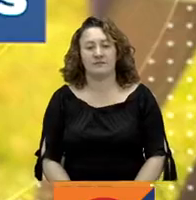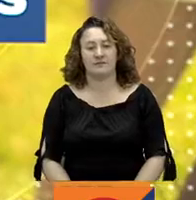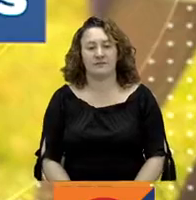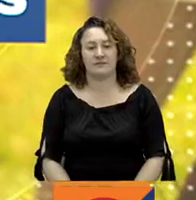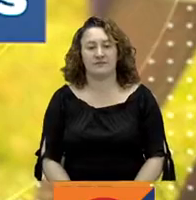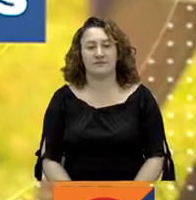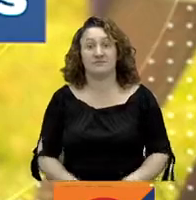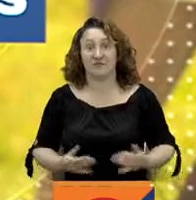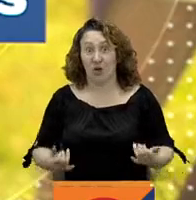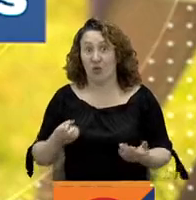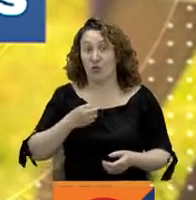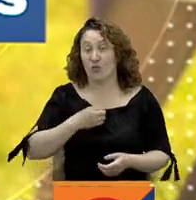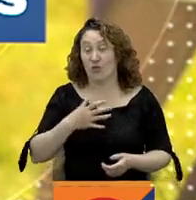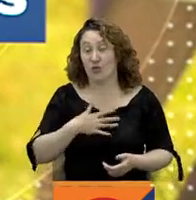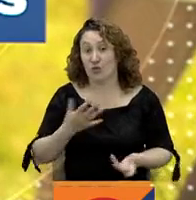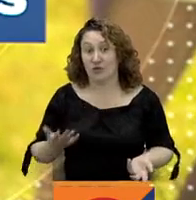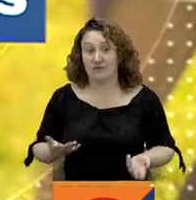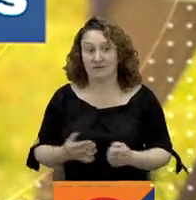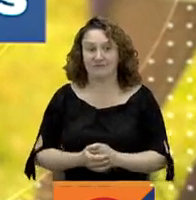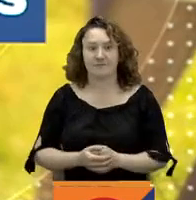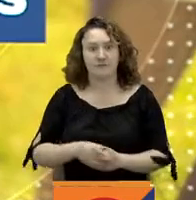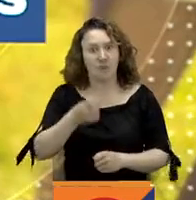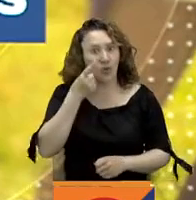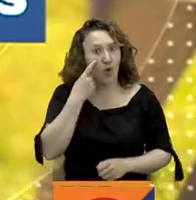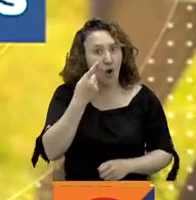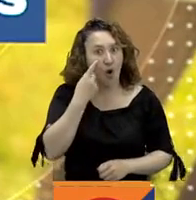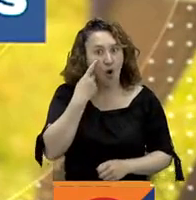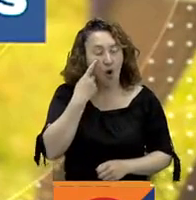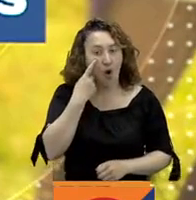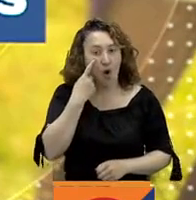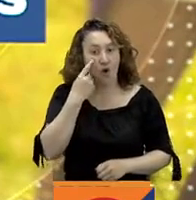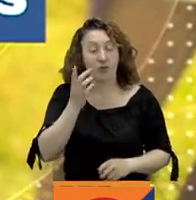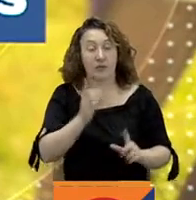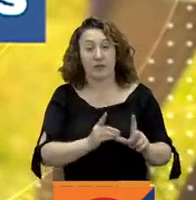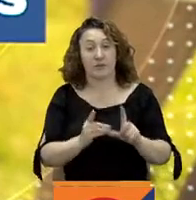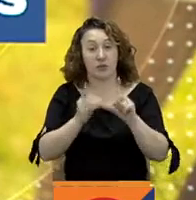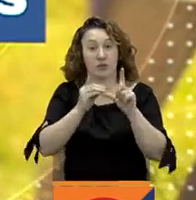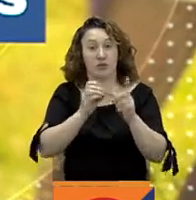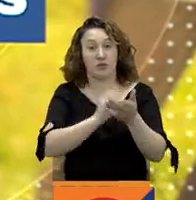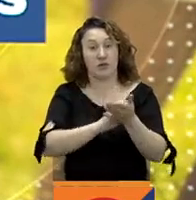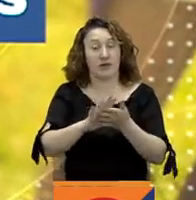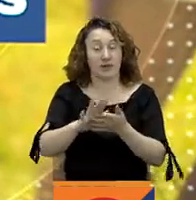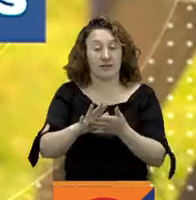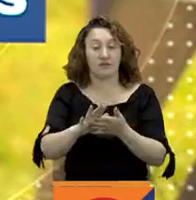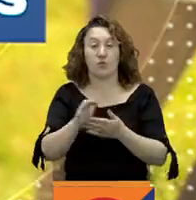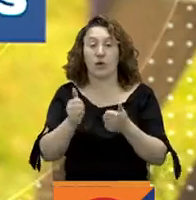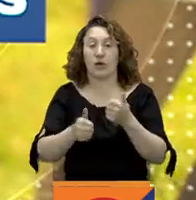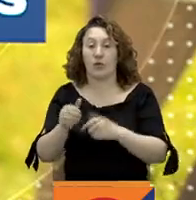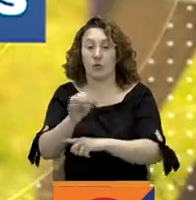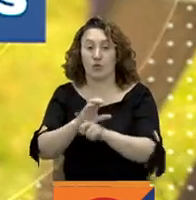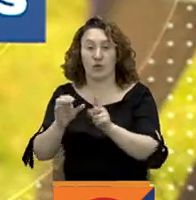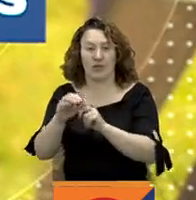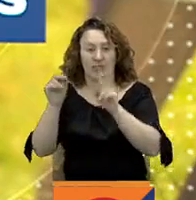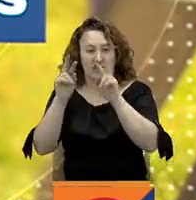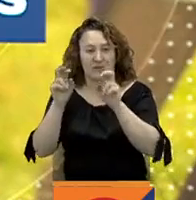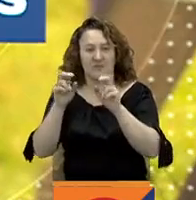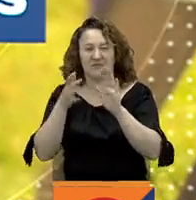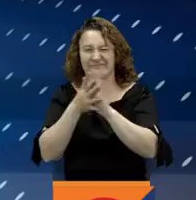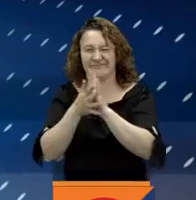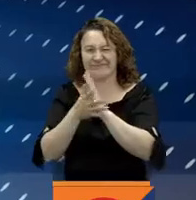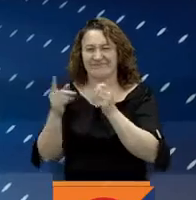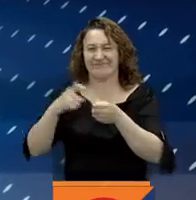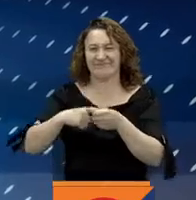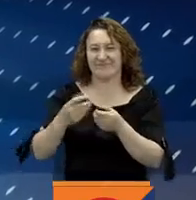Llegamos a oportunidades. Atentos porque hay diplomados gratuitos en áreas culturales. Les contamos cómo inscribirse.